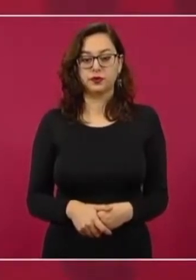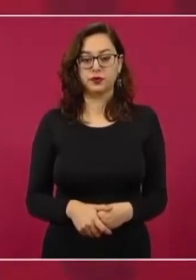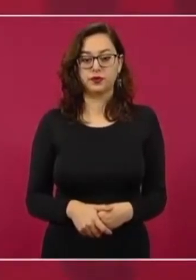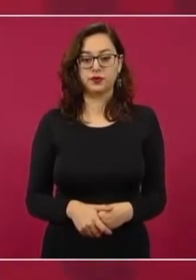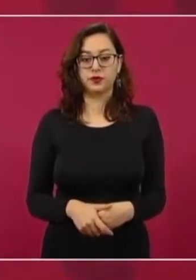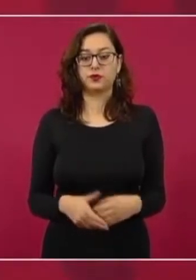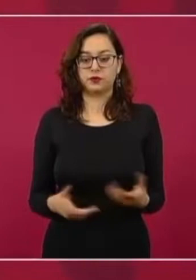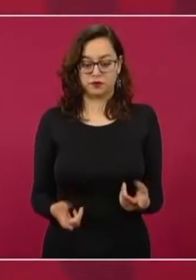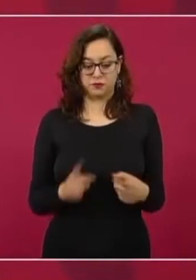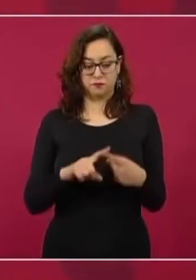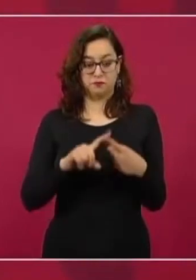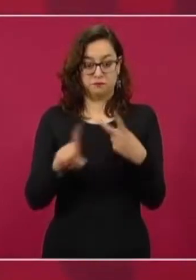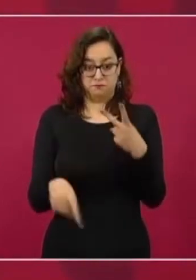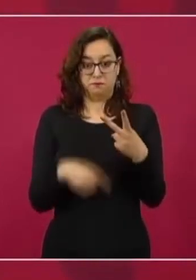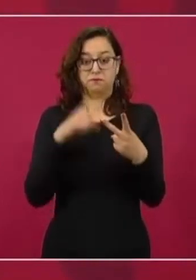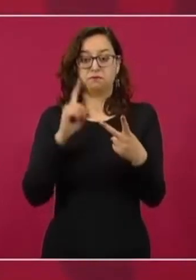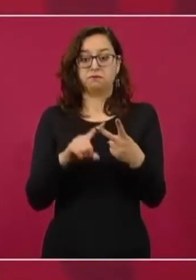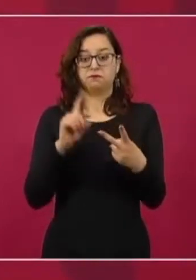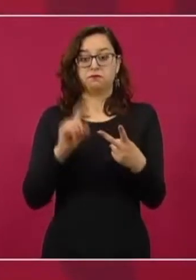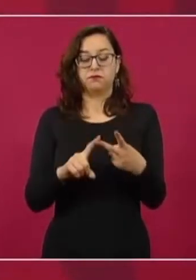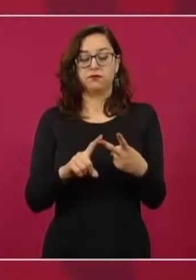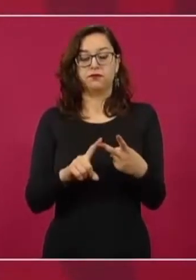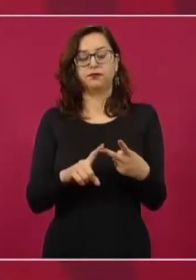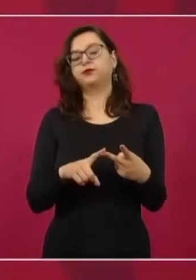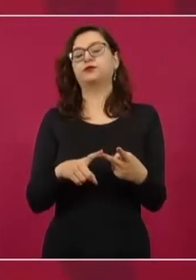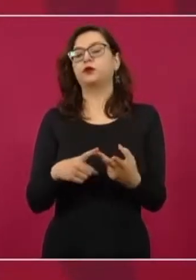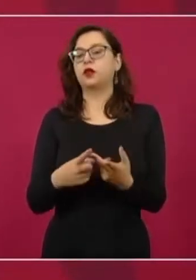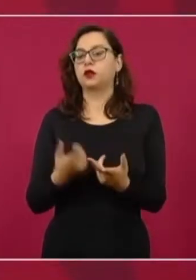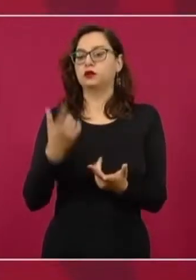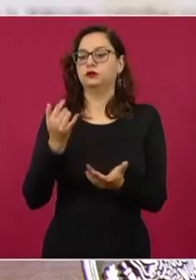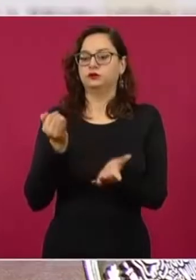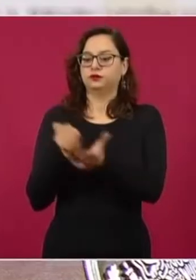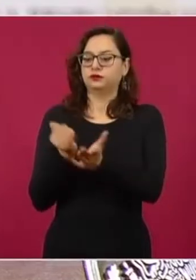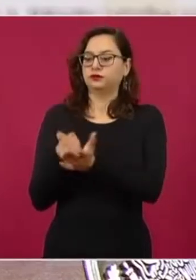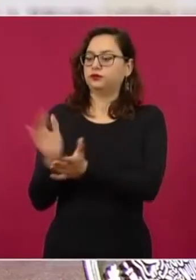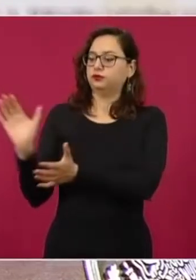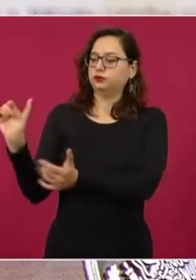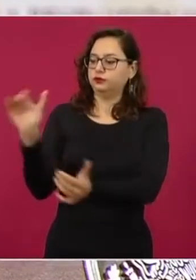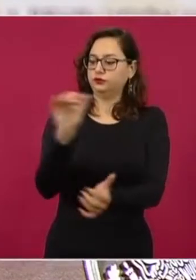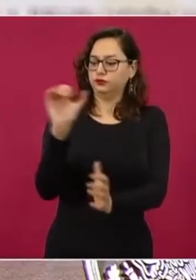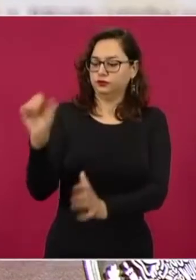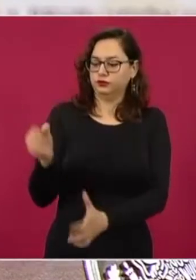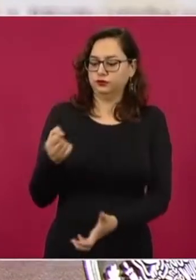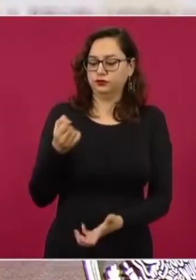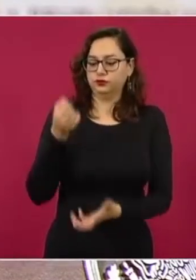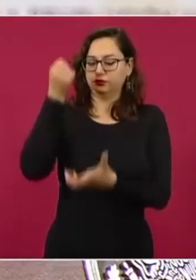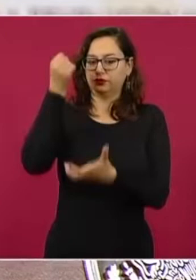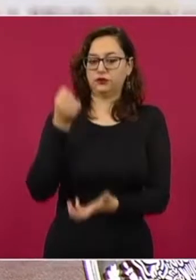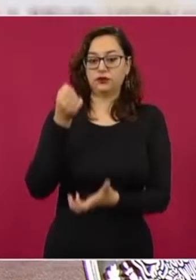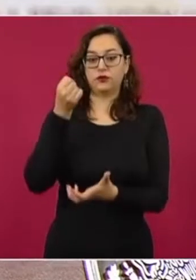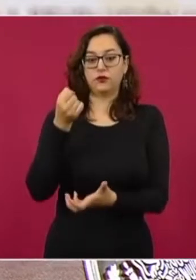del presupuesto se entregue a las empresas extranjeras,